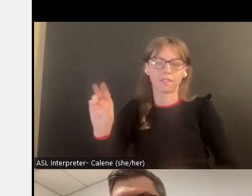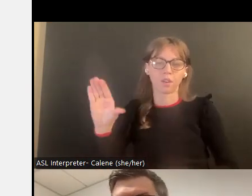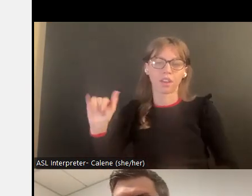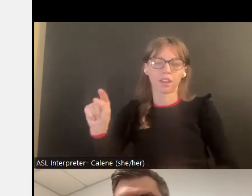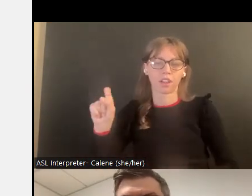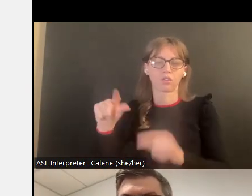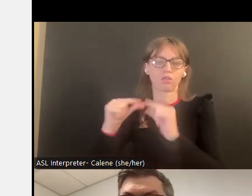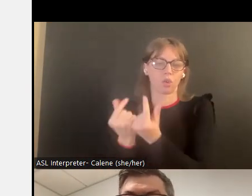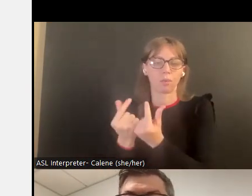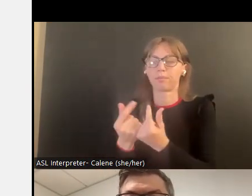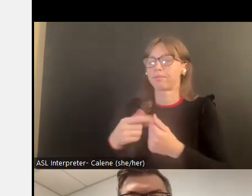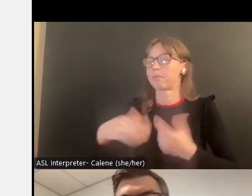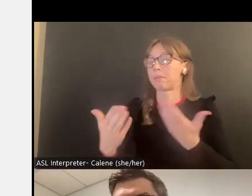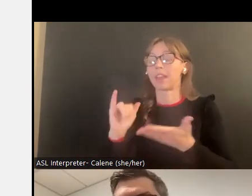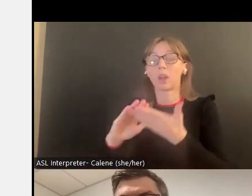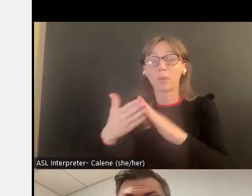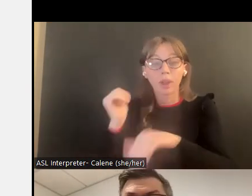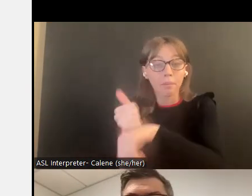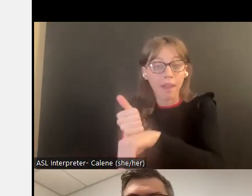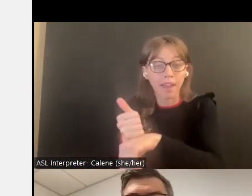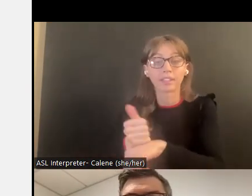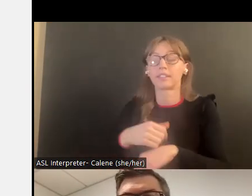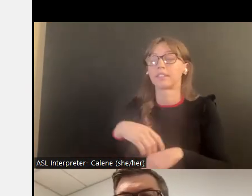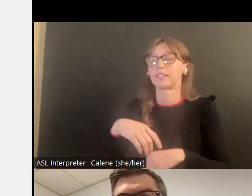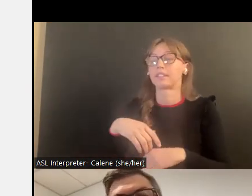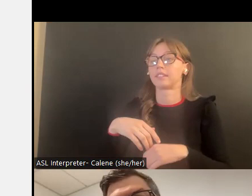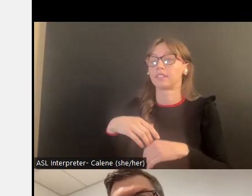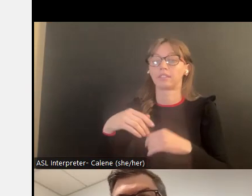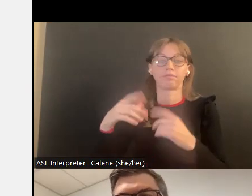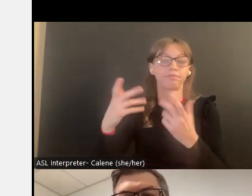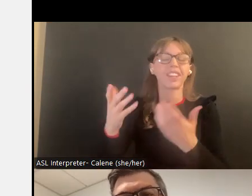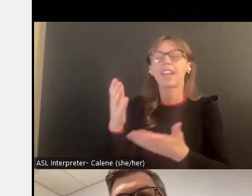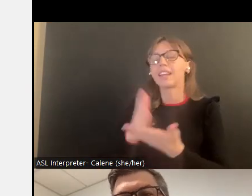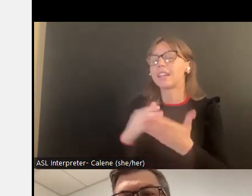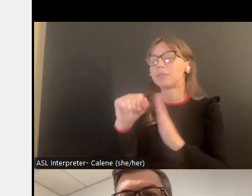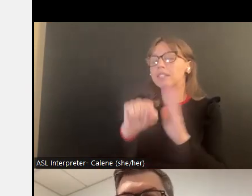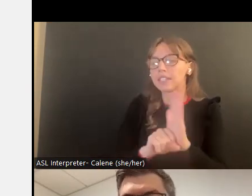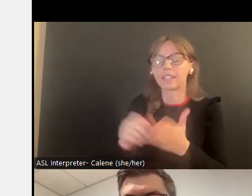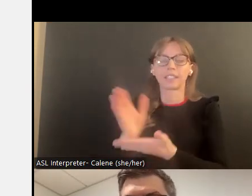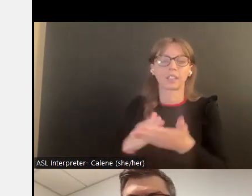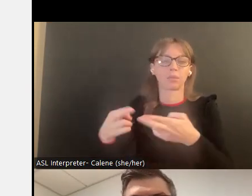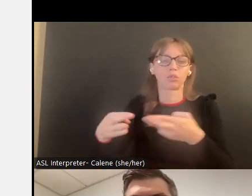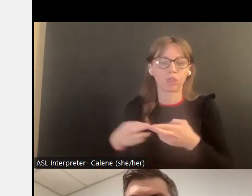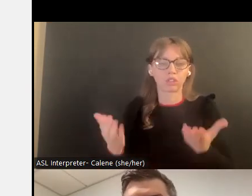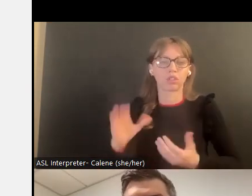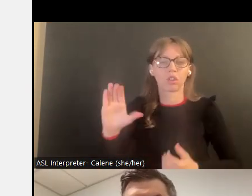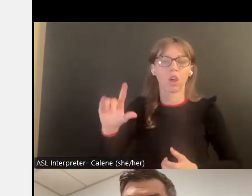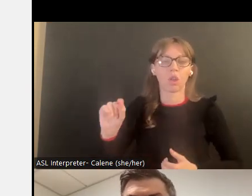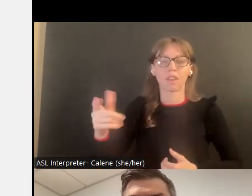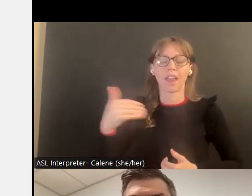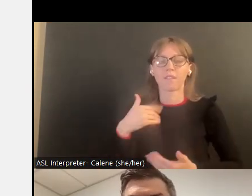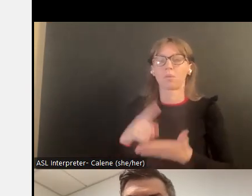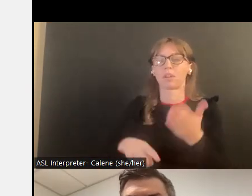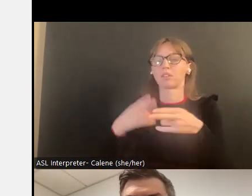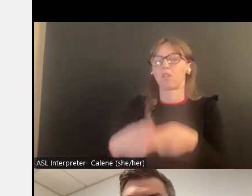Lo que sería entonces un grupo de análisis de lo que sería a nivel de comunidad, en algunos estados o área